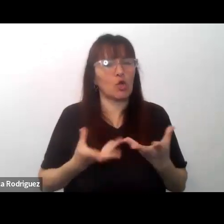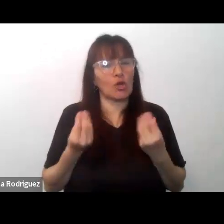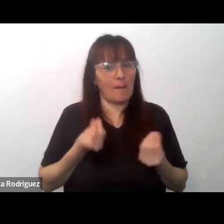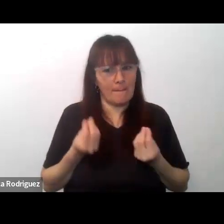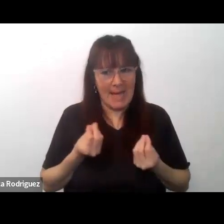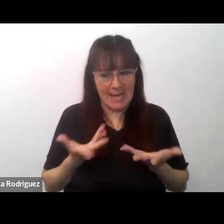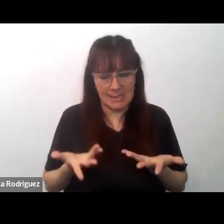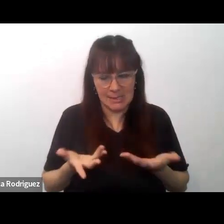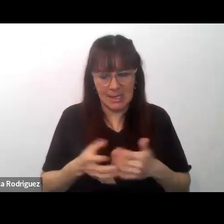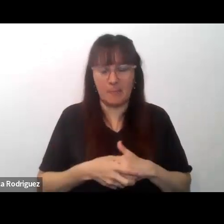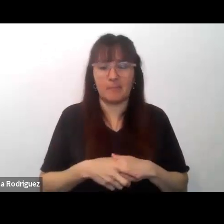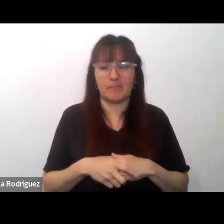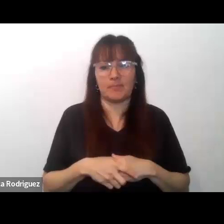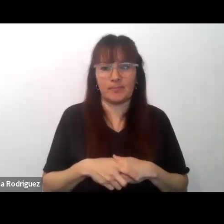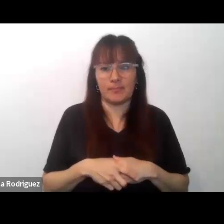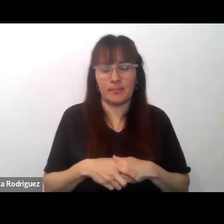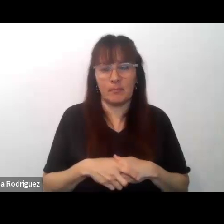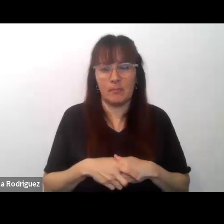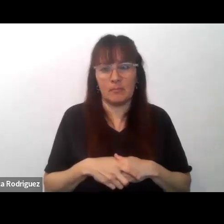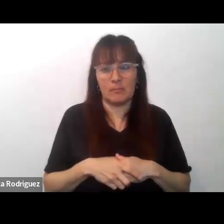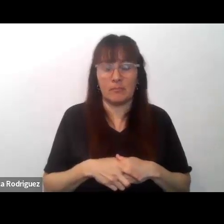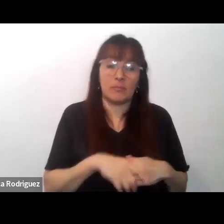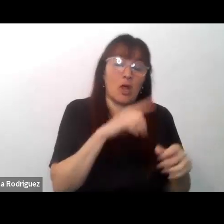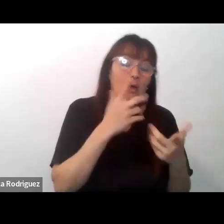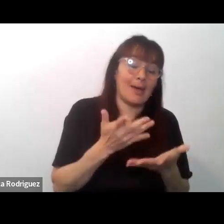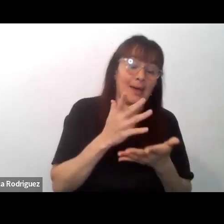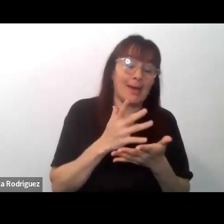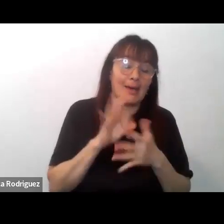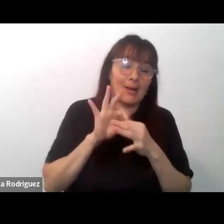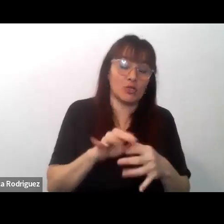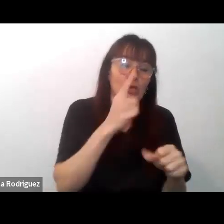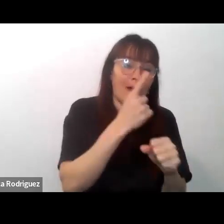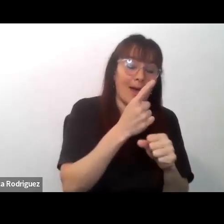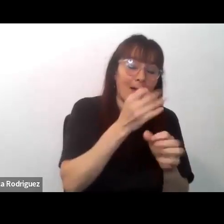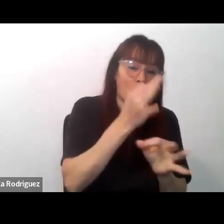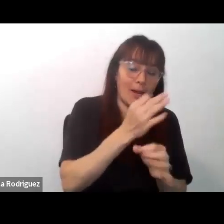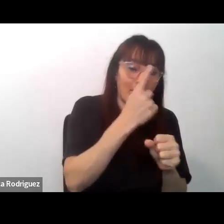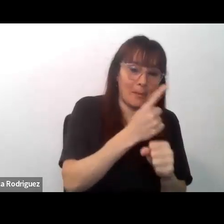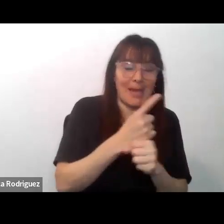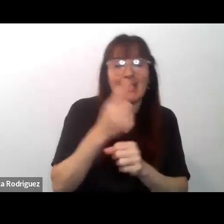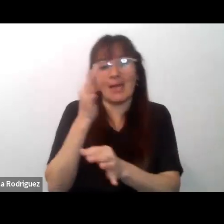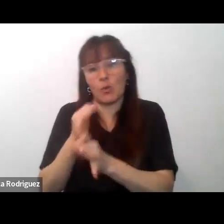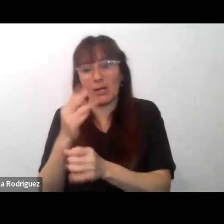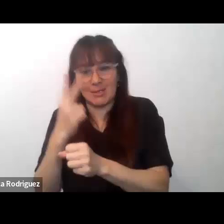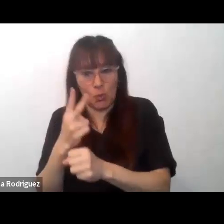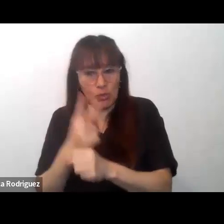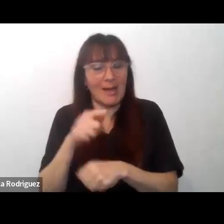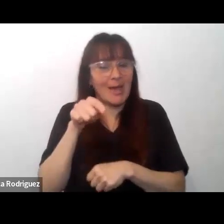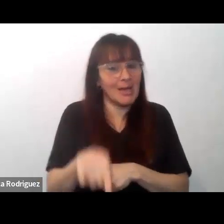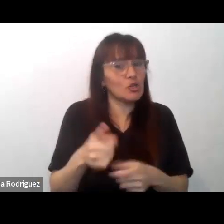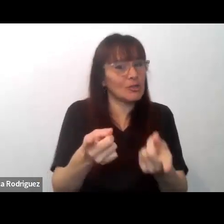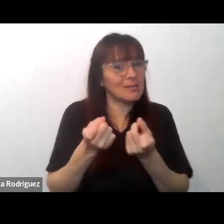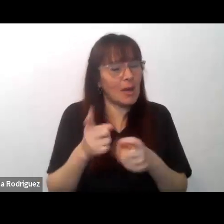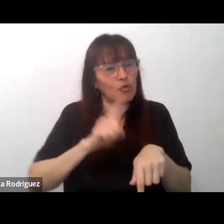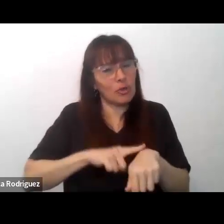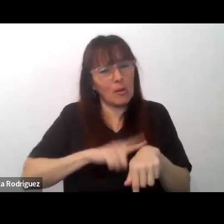ha estado enraizado durante la socialización primaria y secundaria exige mucho tiempo y exige una